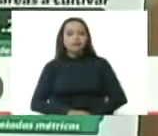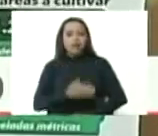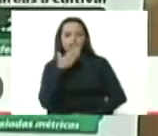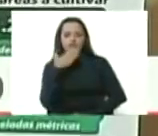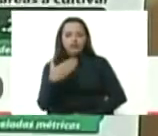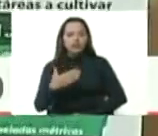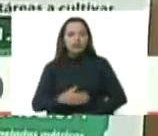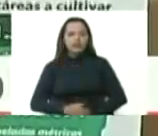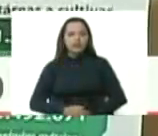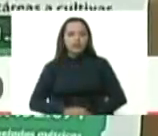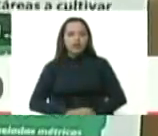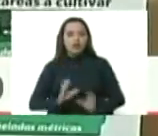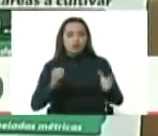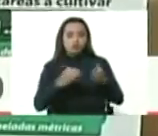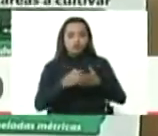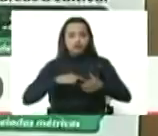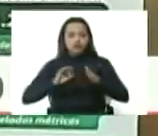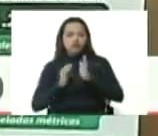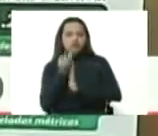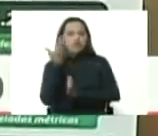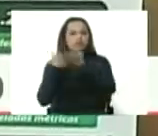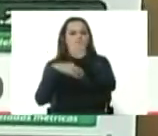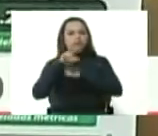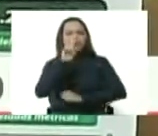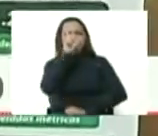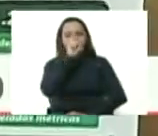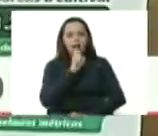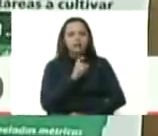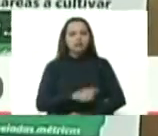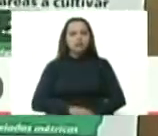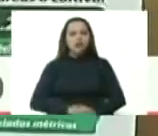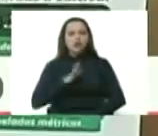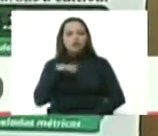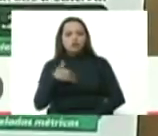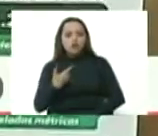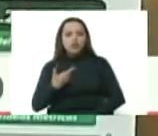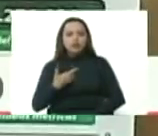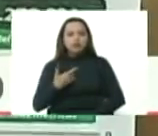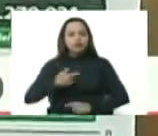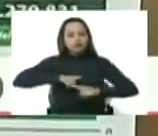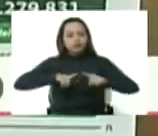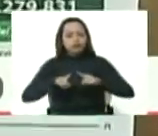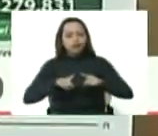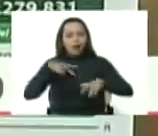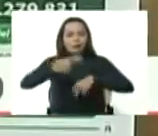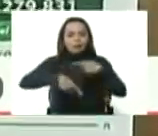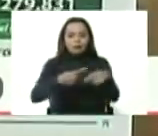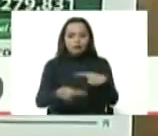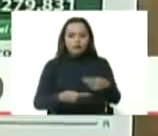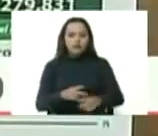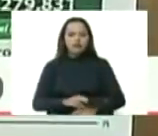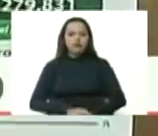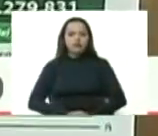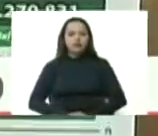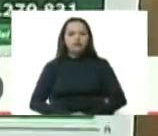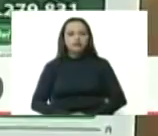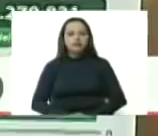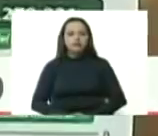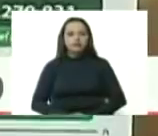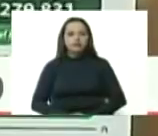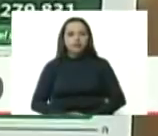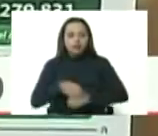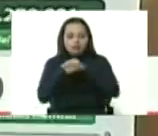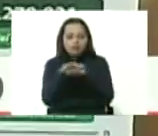corporación que yo fundí hace dos años para conducir este proceso de